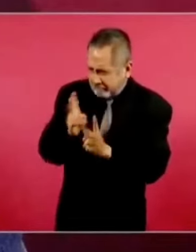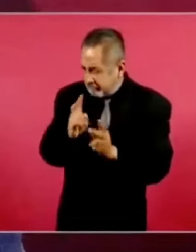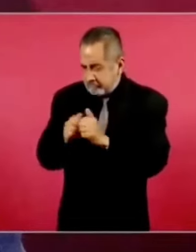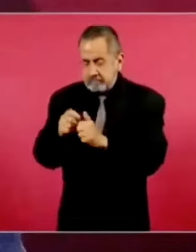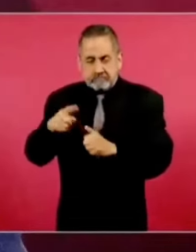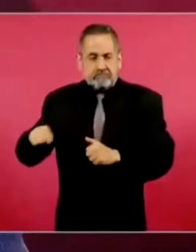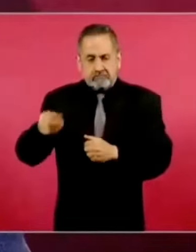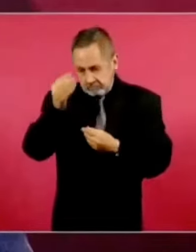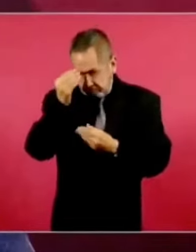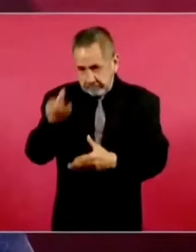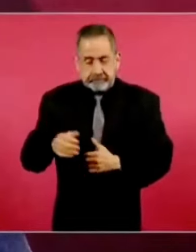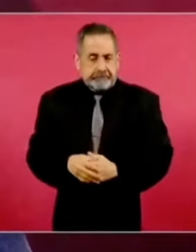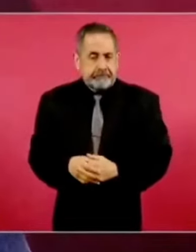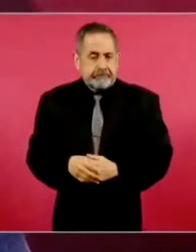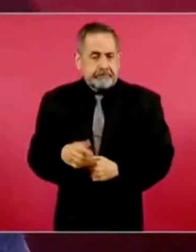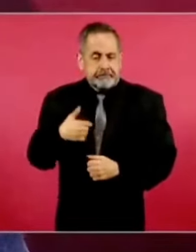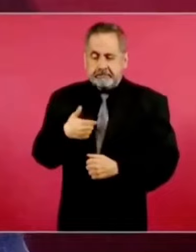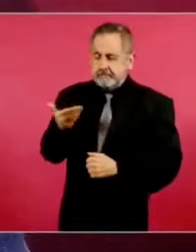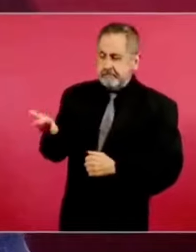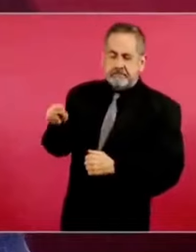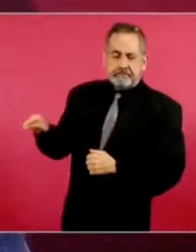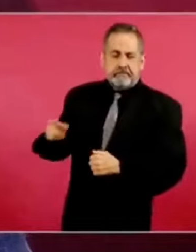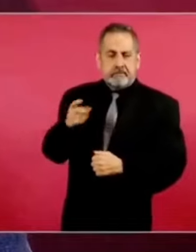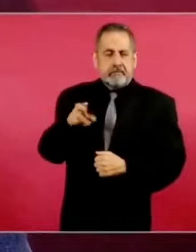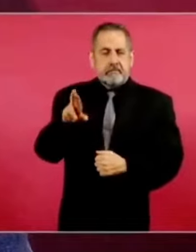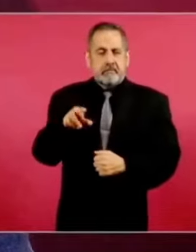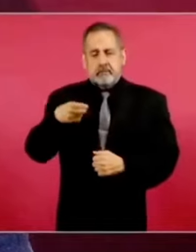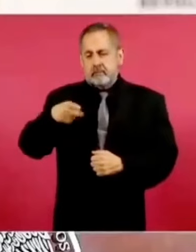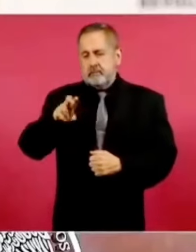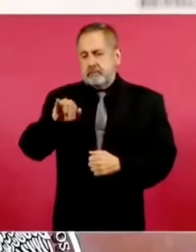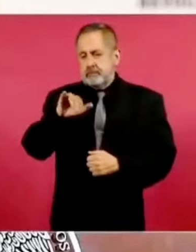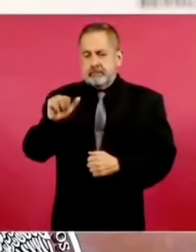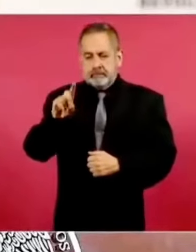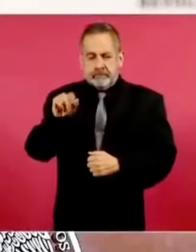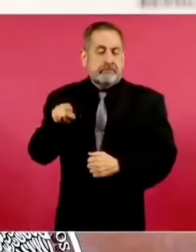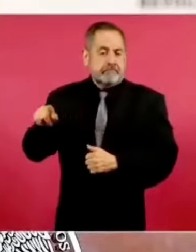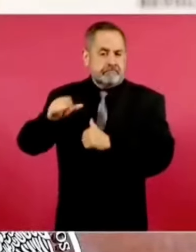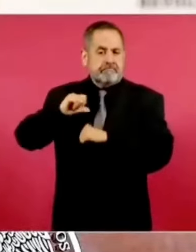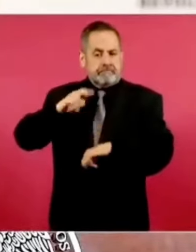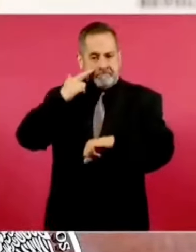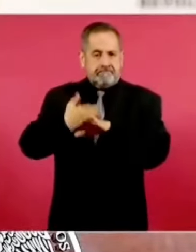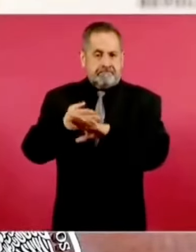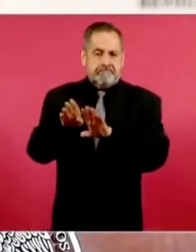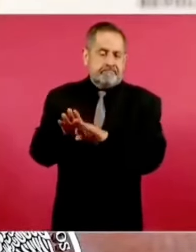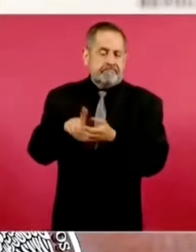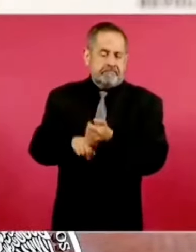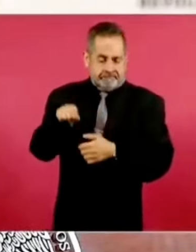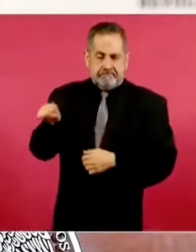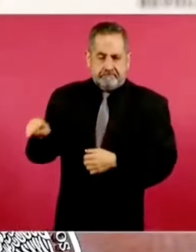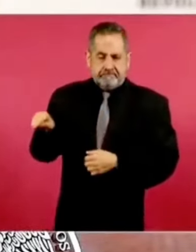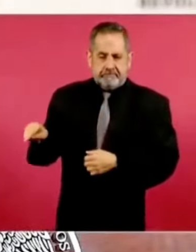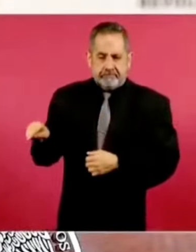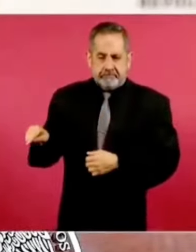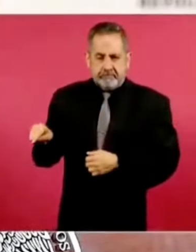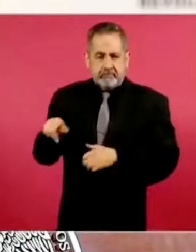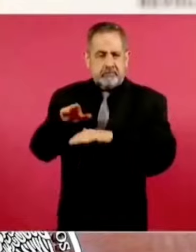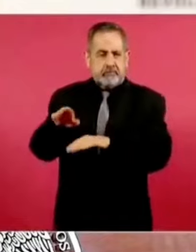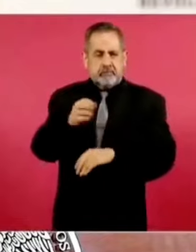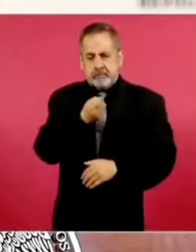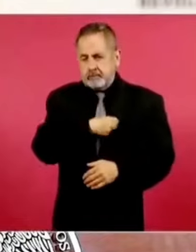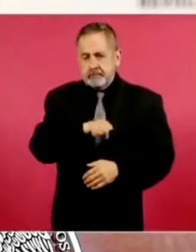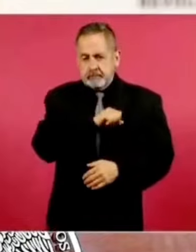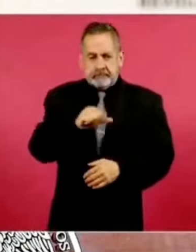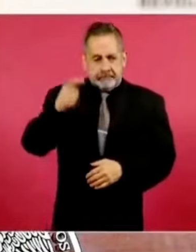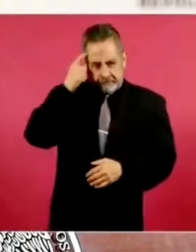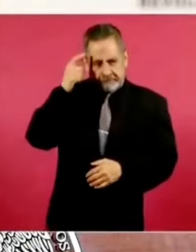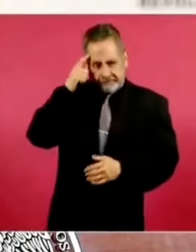pediría al doctor Quijada, el que es el encargado de la salud mental del